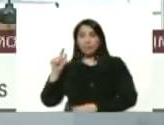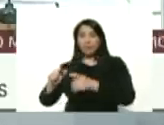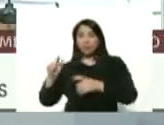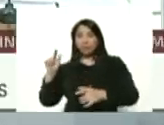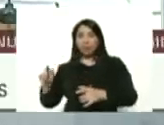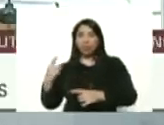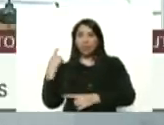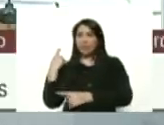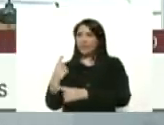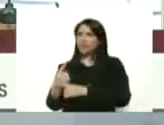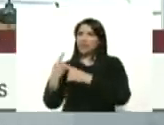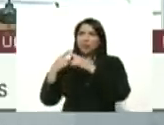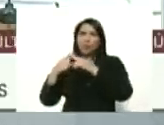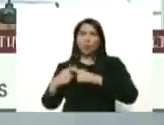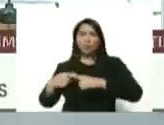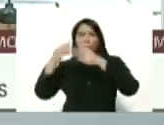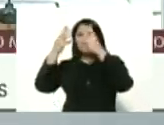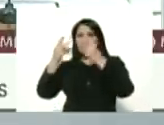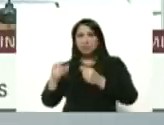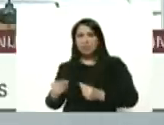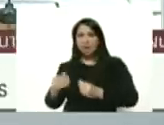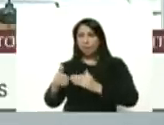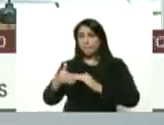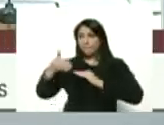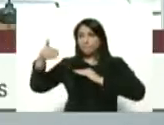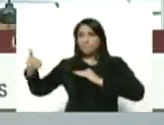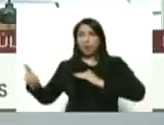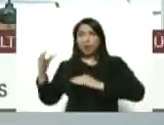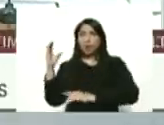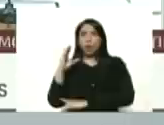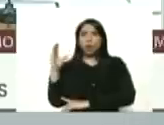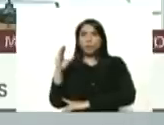deberían estar contabilizados del lado colombiano